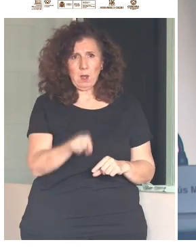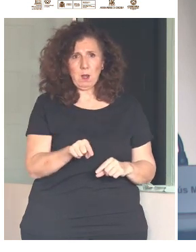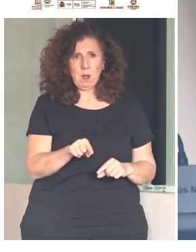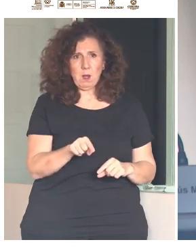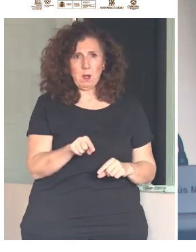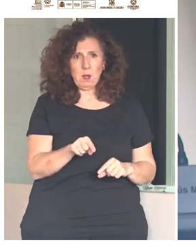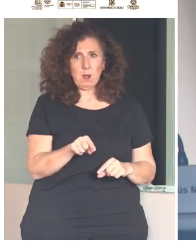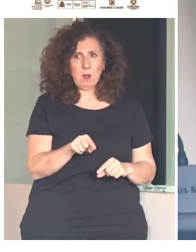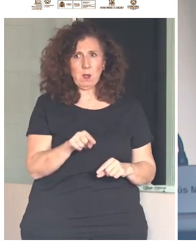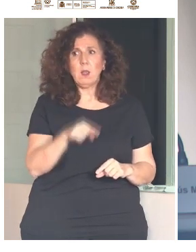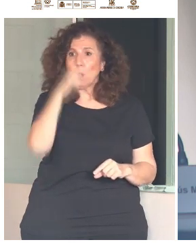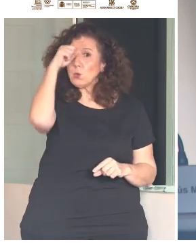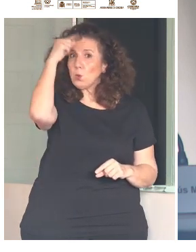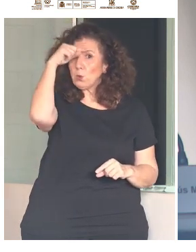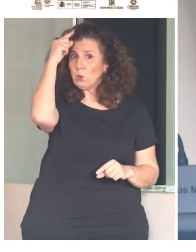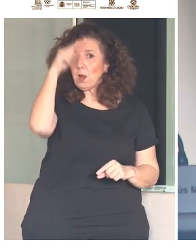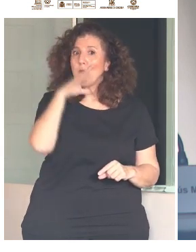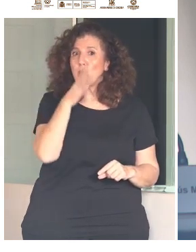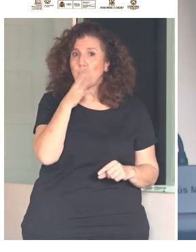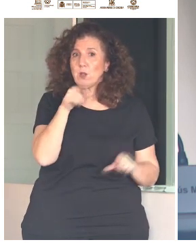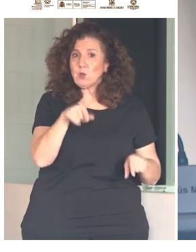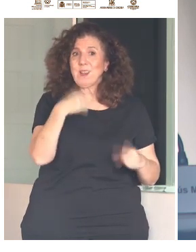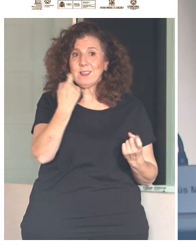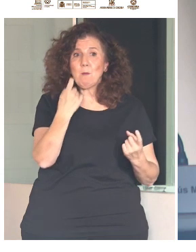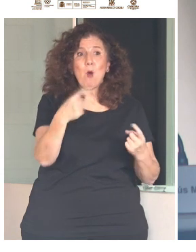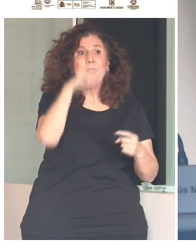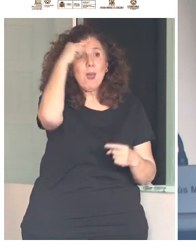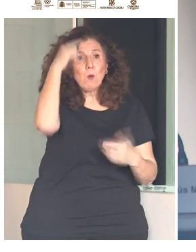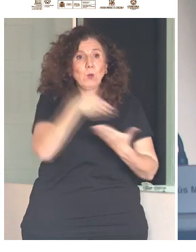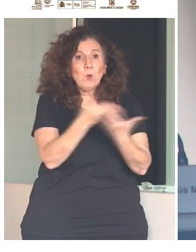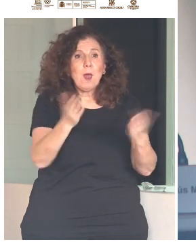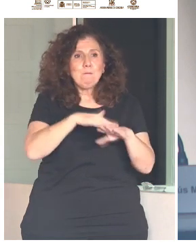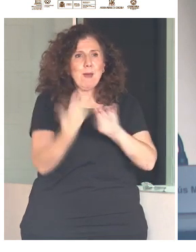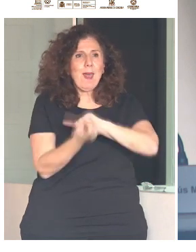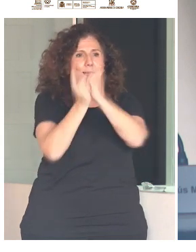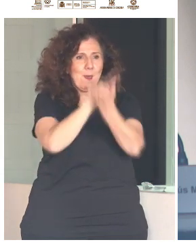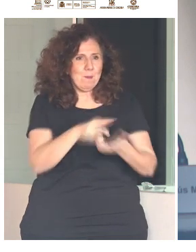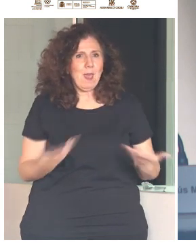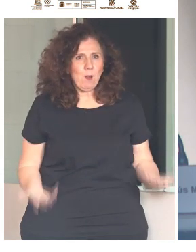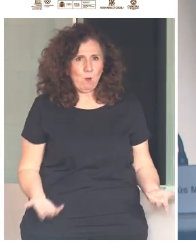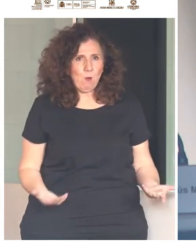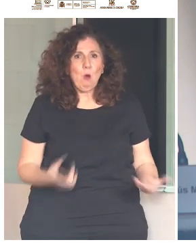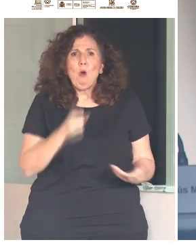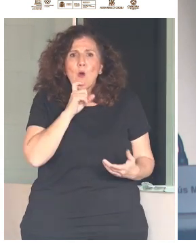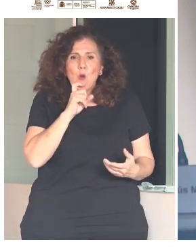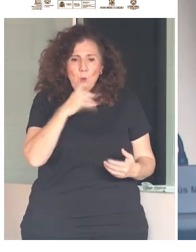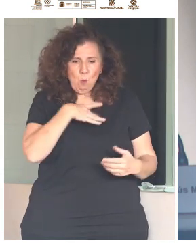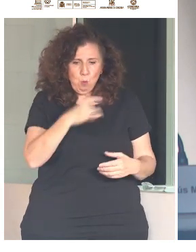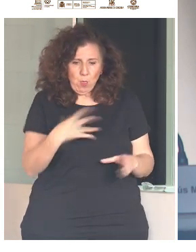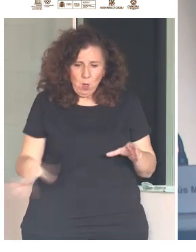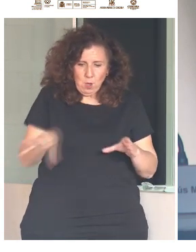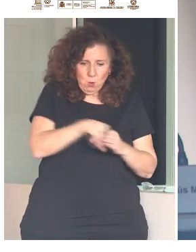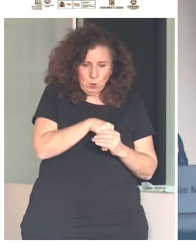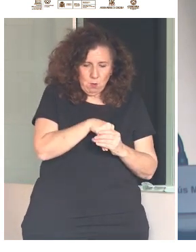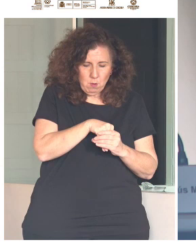Y como es cultural, necesitamos la cultura para cambiarlo. ¿Cómo se prepara uno para la inclusión si no es a través de la